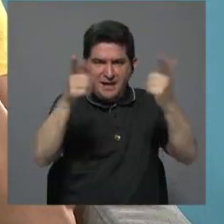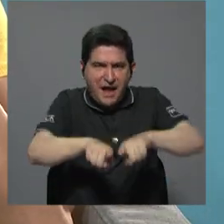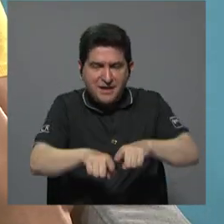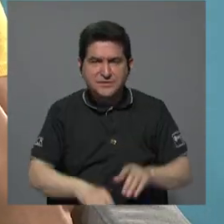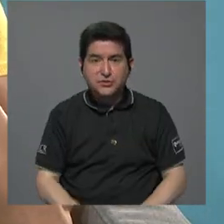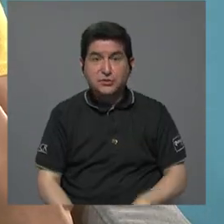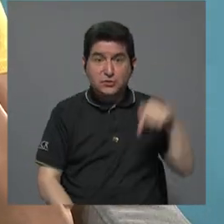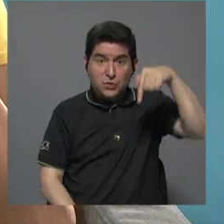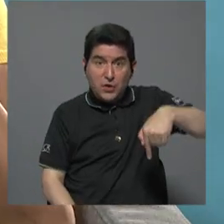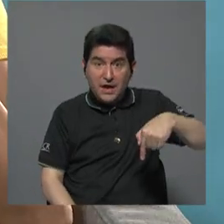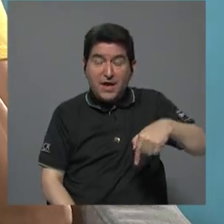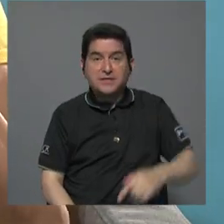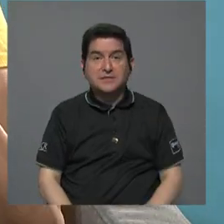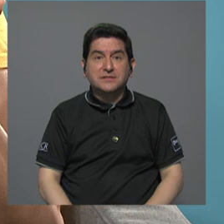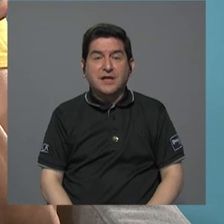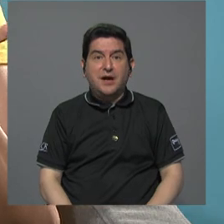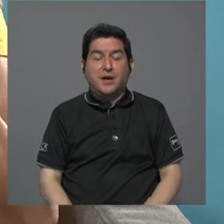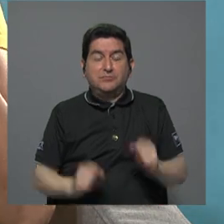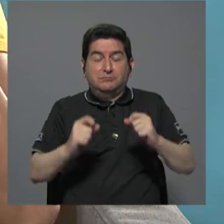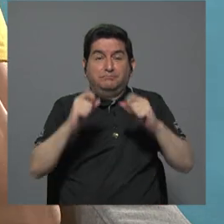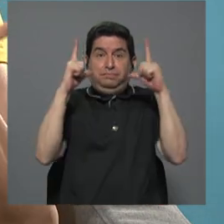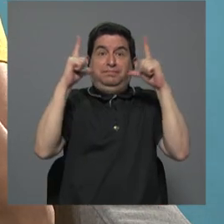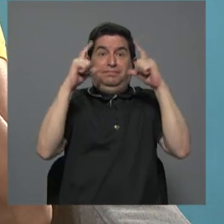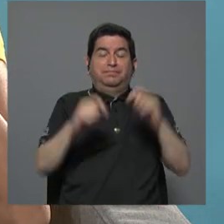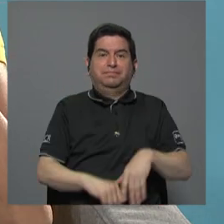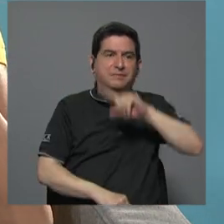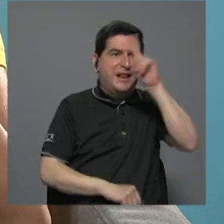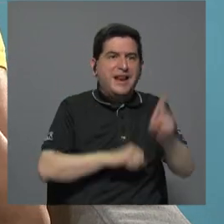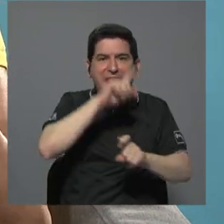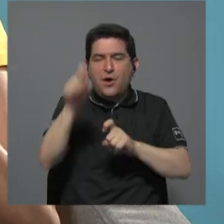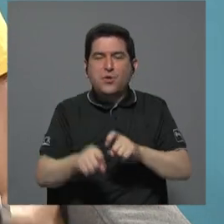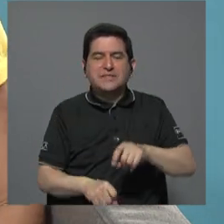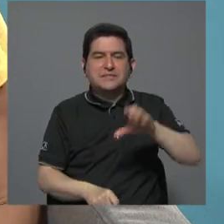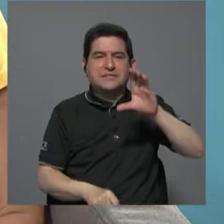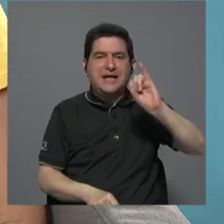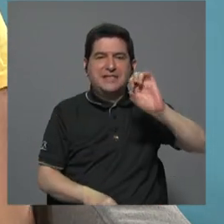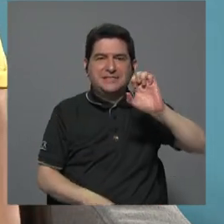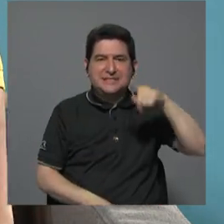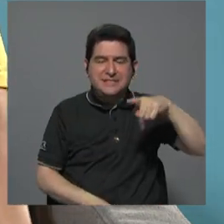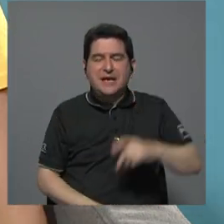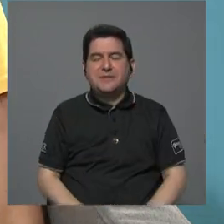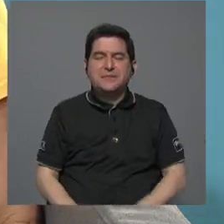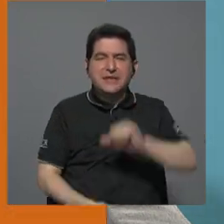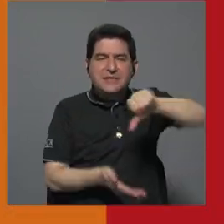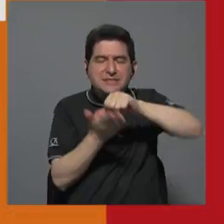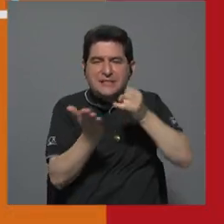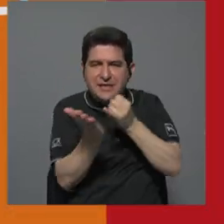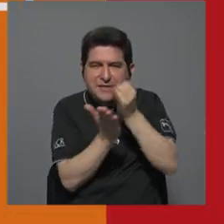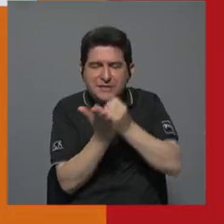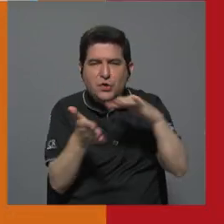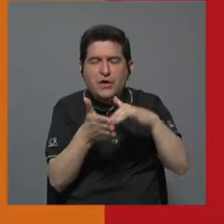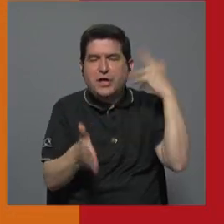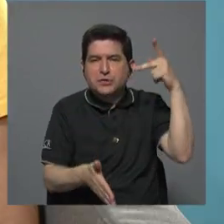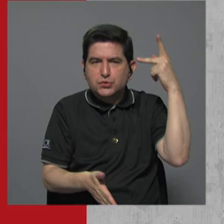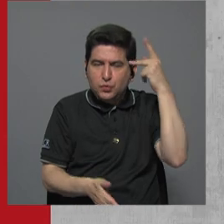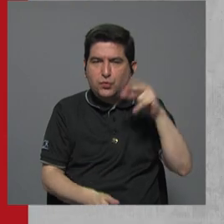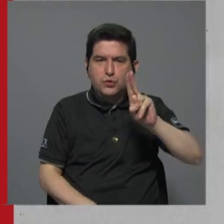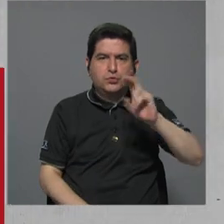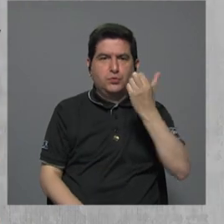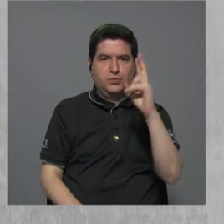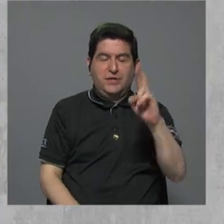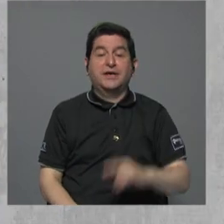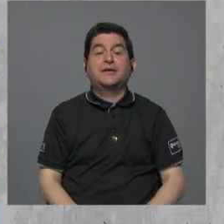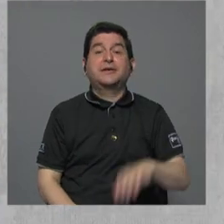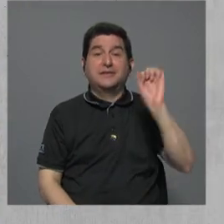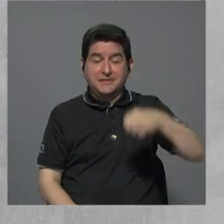la explosión que generó la encuesta del CIEP, del Centro de Investigación y Estudios Políticos de la Universidad de Costa Rica. Justamente,